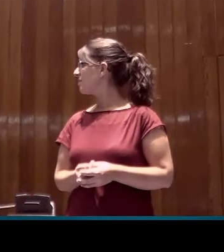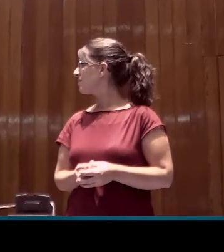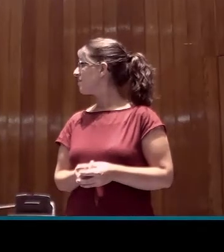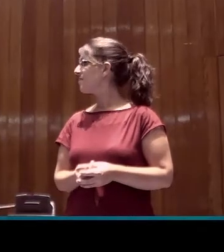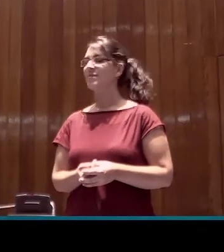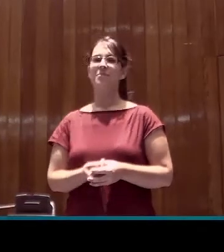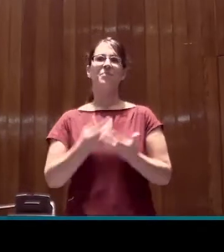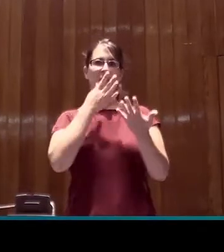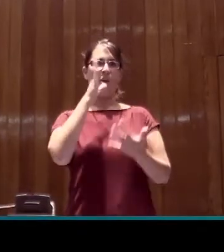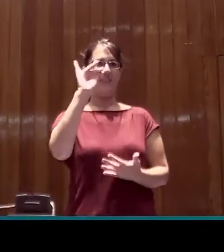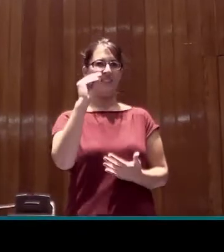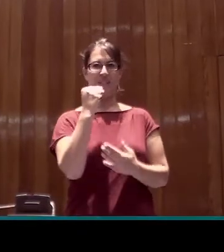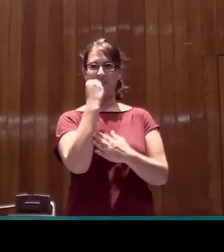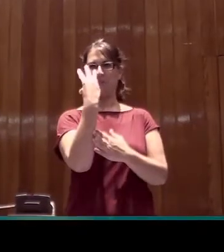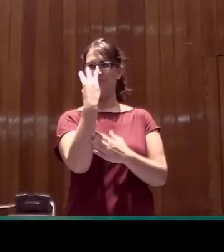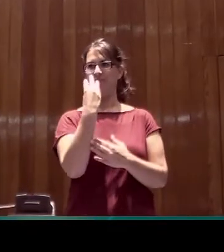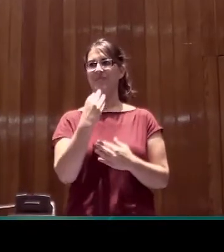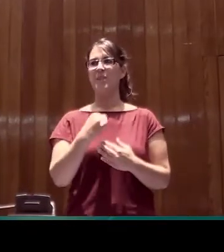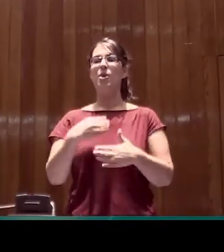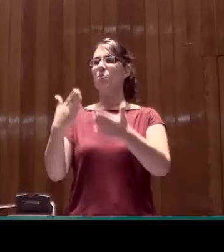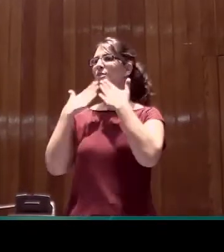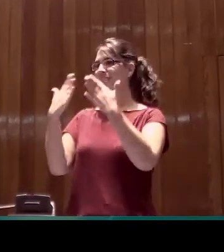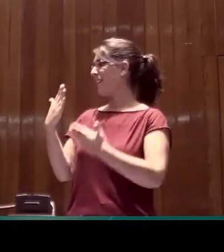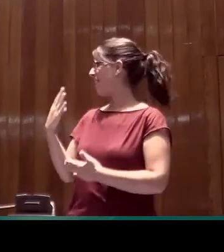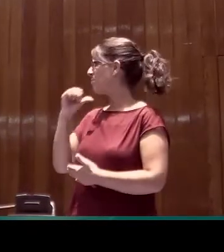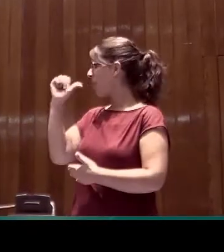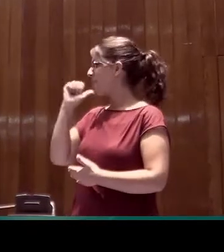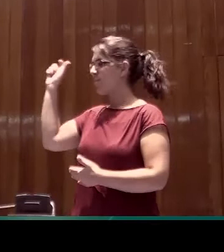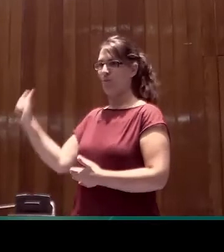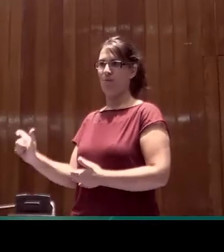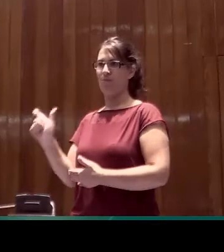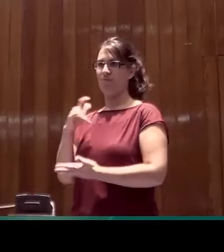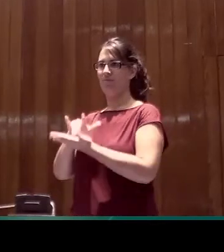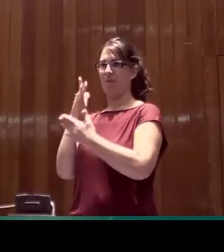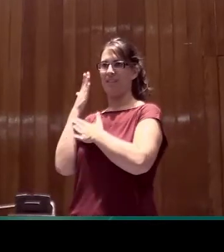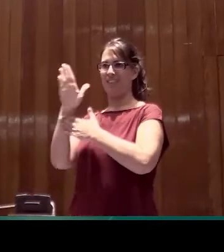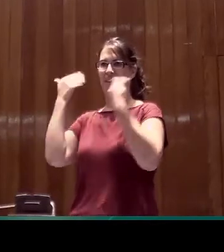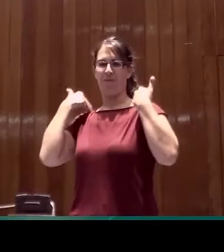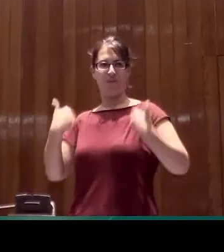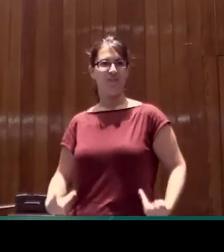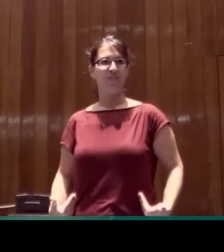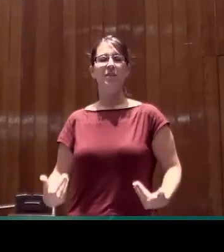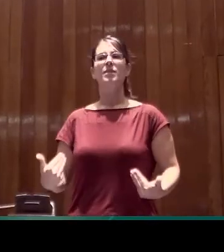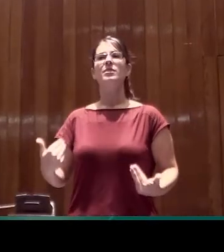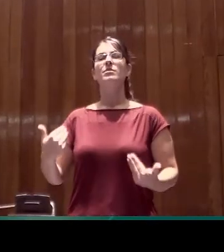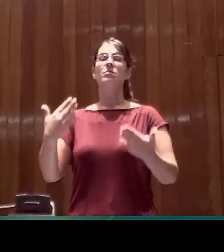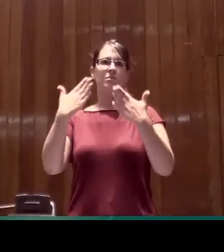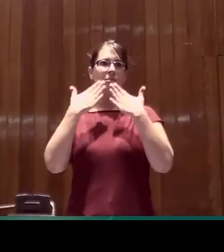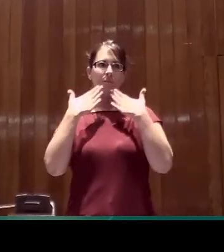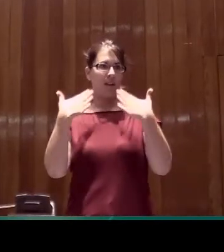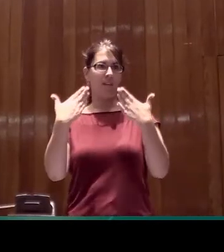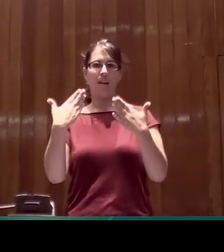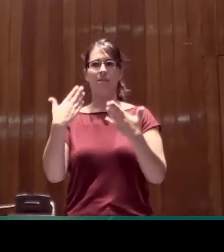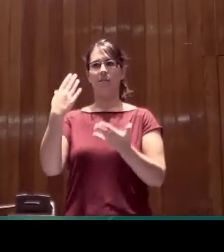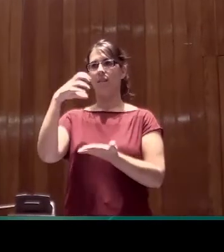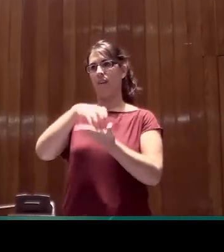Ahora sí. Bueno, muchas gracias a María Luz por su presentación. Y muchas gracias al Centro de